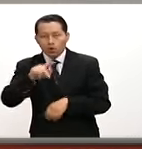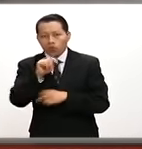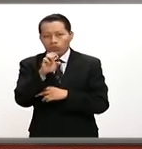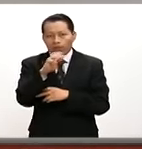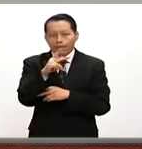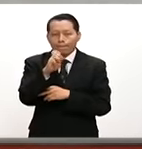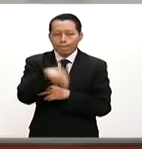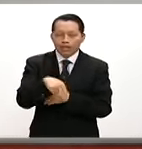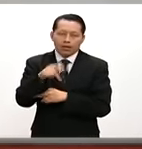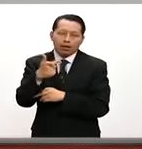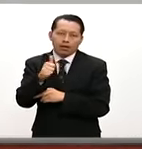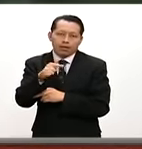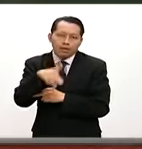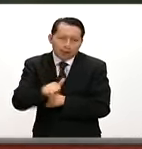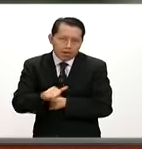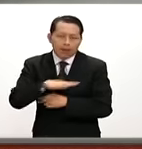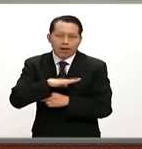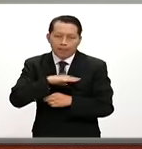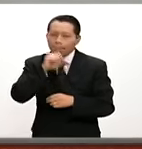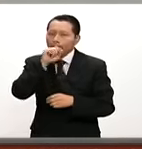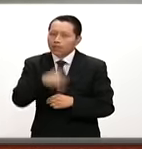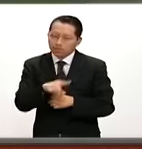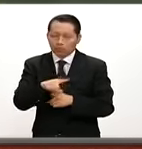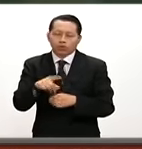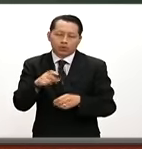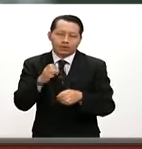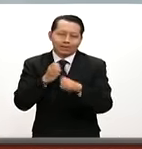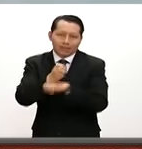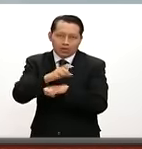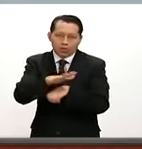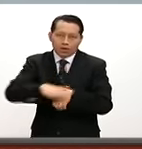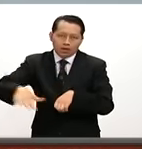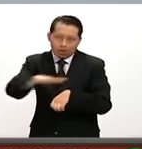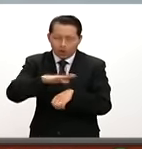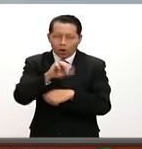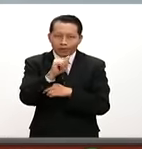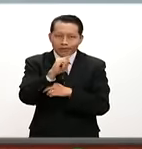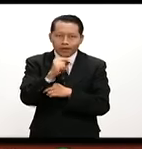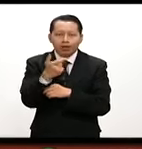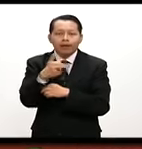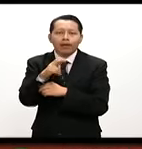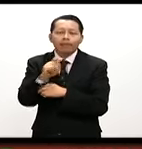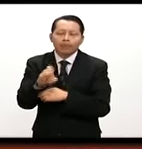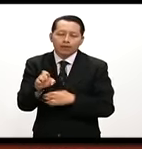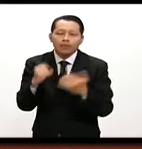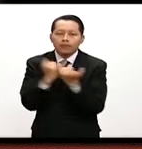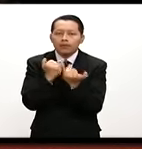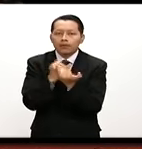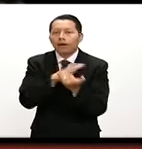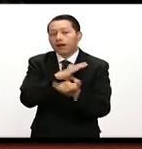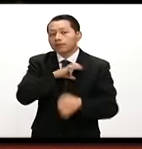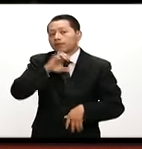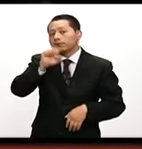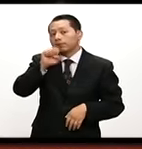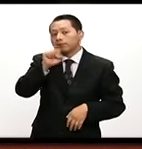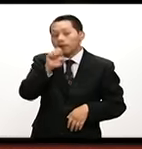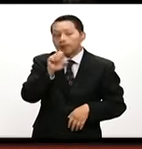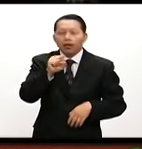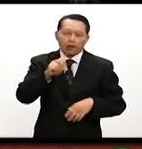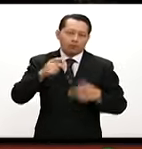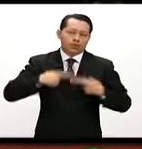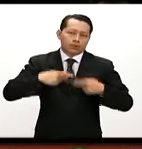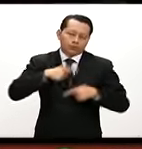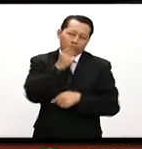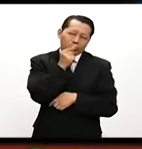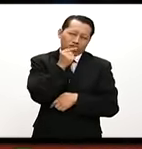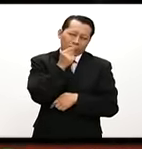Galeana. ubicado acá en la región de la Costa Grande del Estado. Y también te comento que más de 60 elementos de la policía estatal